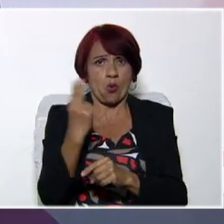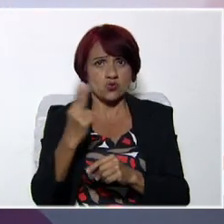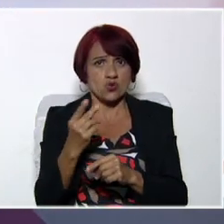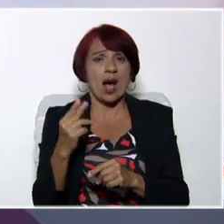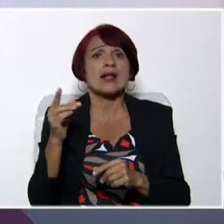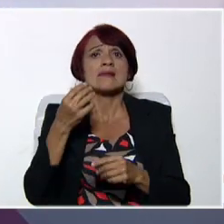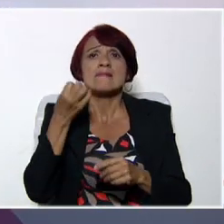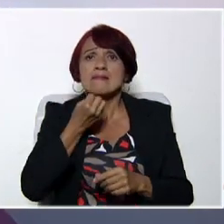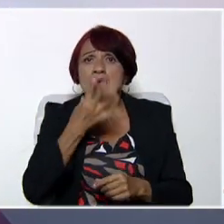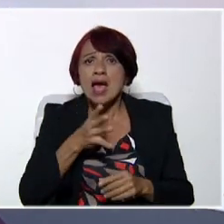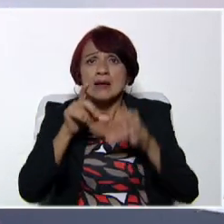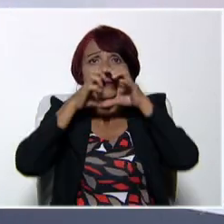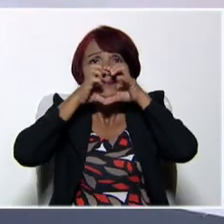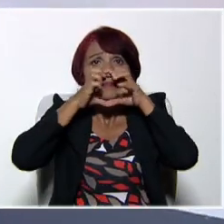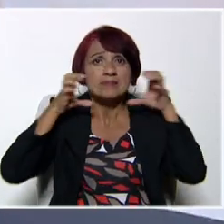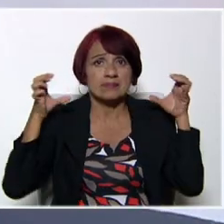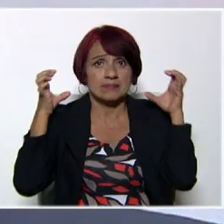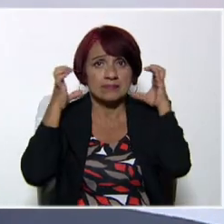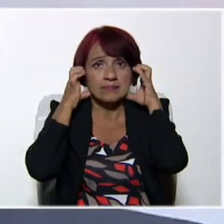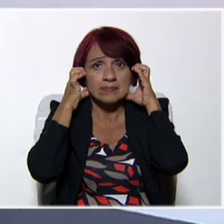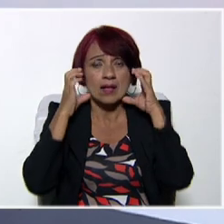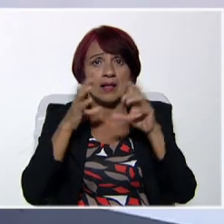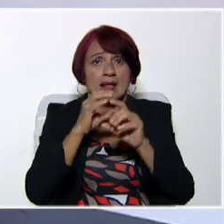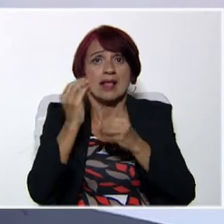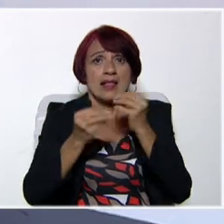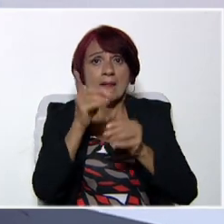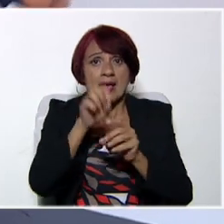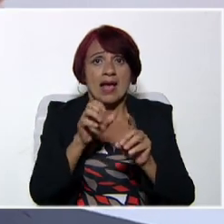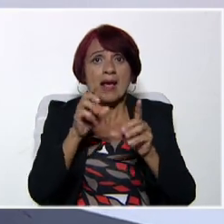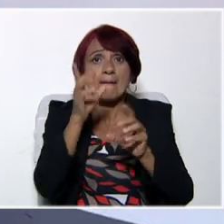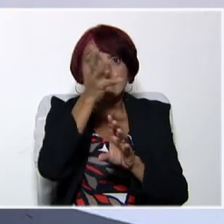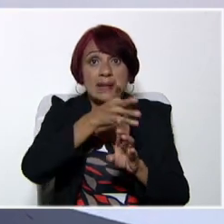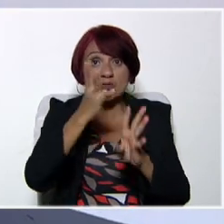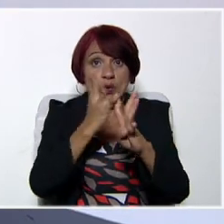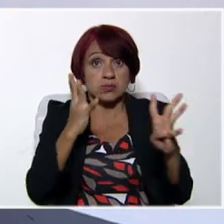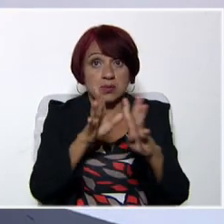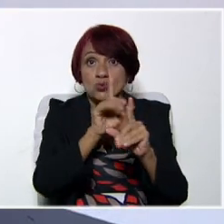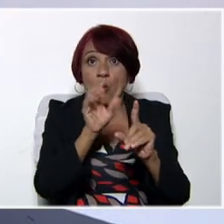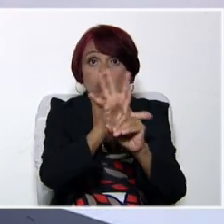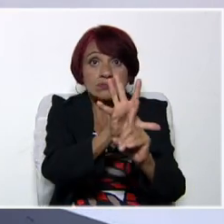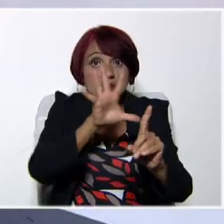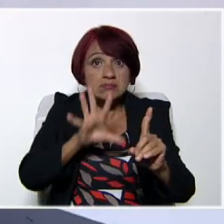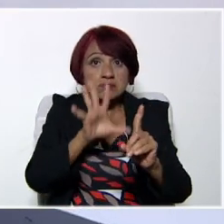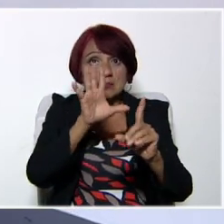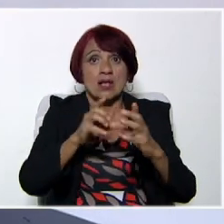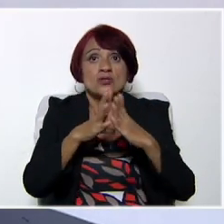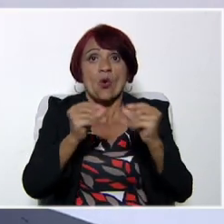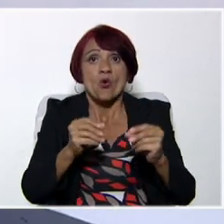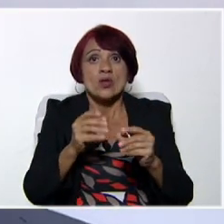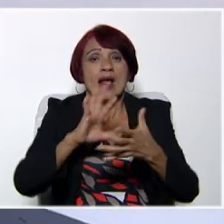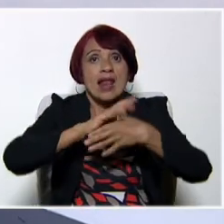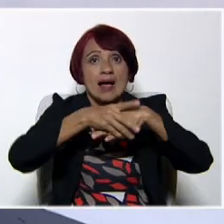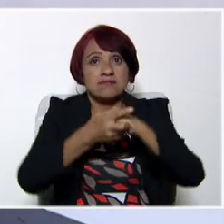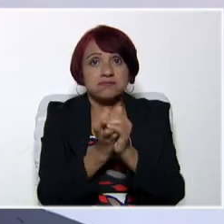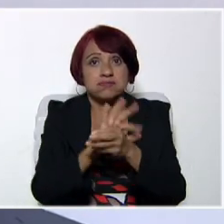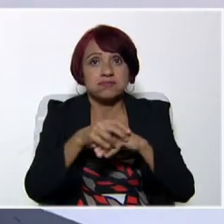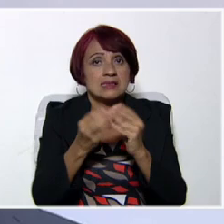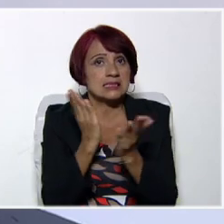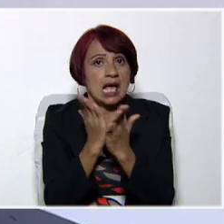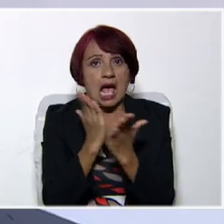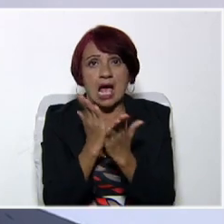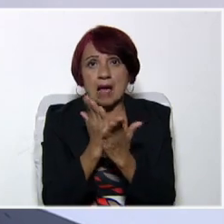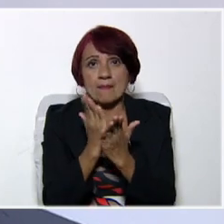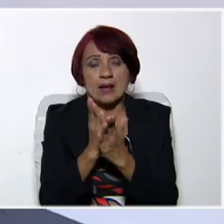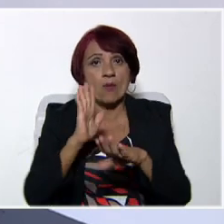adecuado del tapabocas, el distanciamiento físico saludable y por supuesto, lavarse las manos una y otra vez. Porque